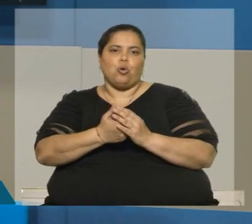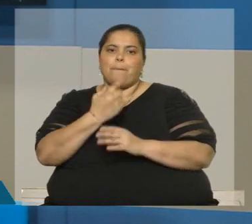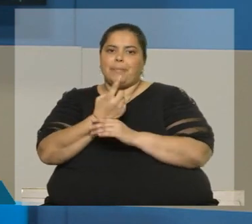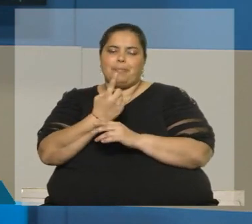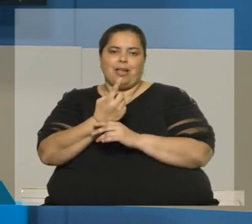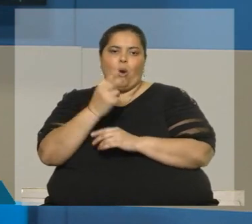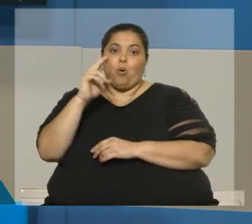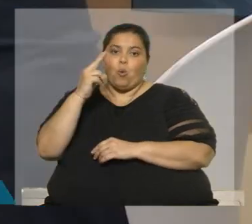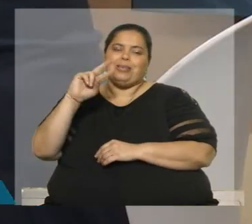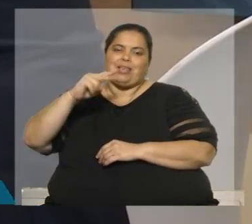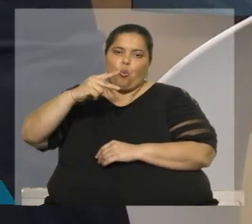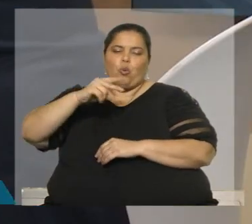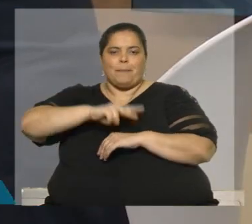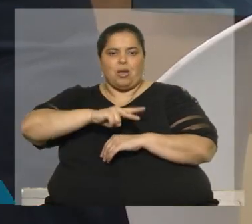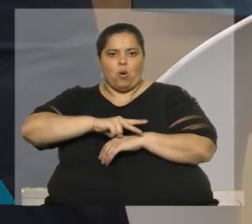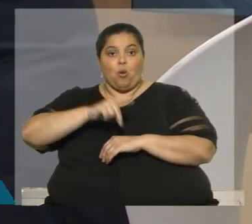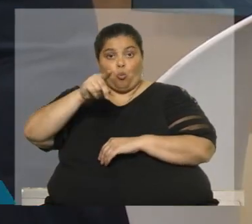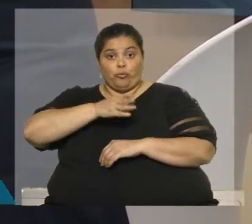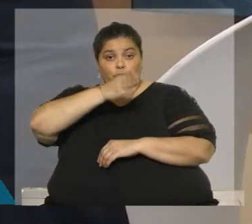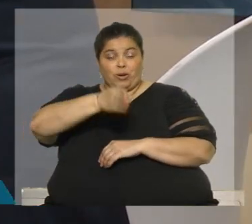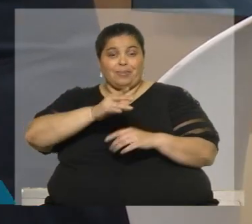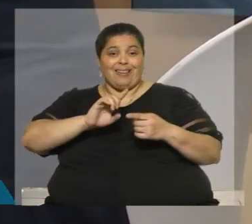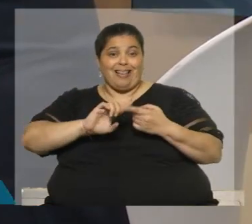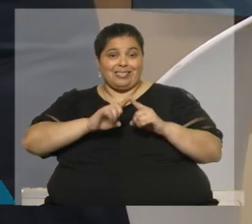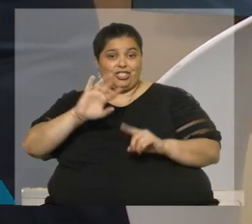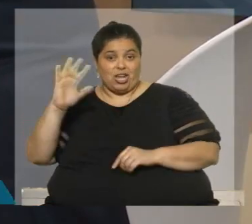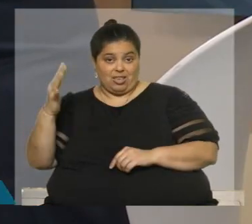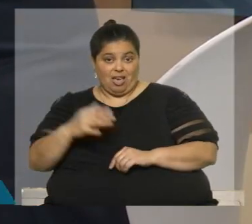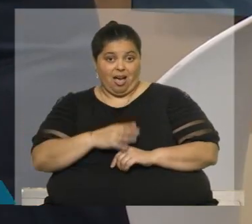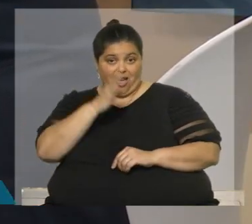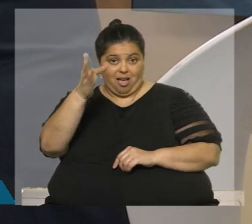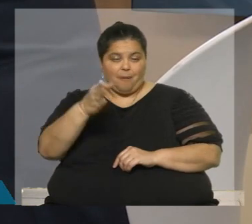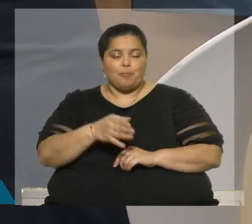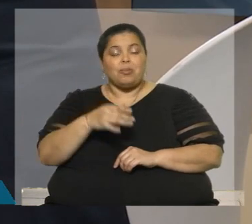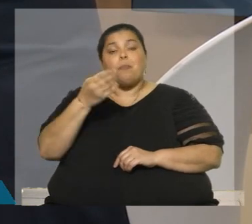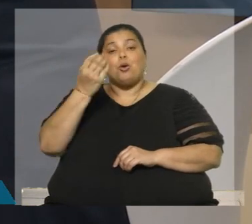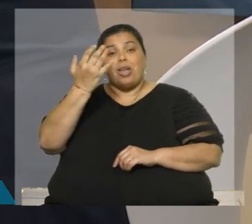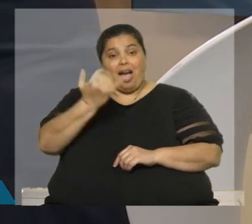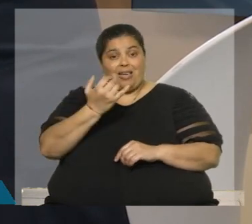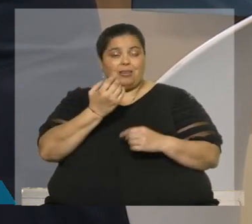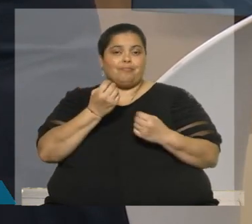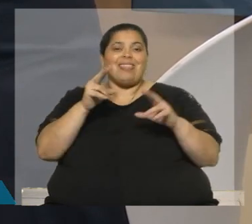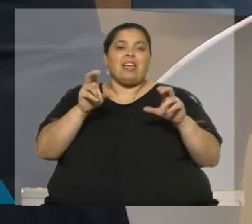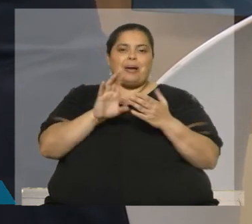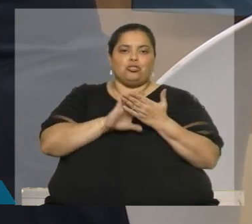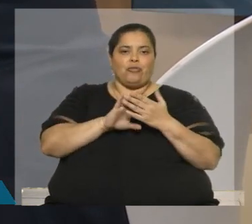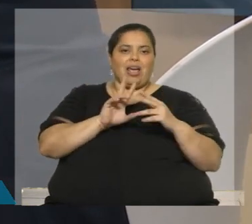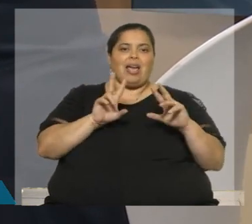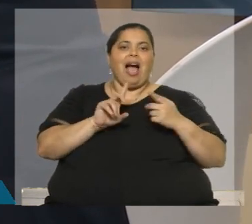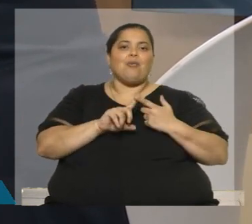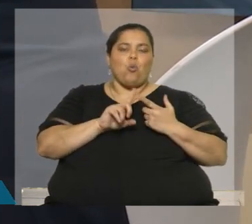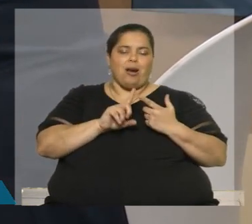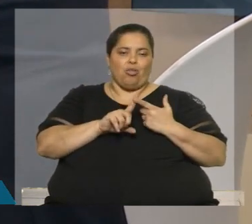a Uruguay, después a Paraguay. Hoy estuvo en la Cancillería. Porque está el tema del acuerdo Unión Europea-Mercosur. Eterna la